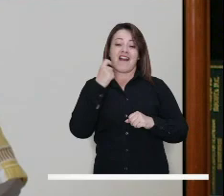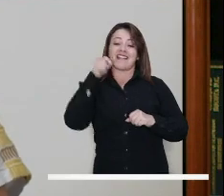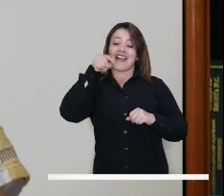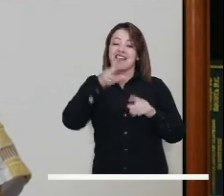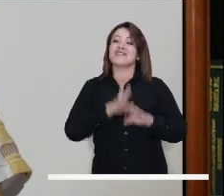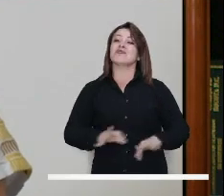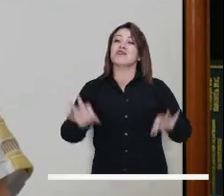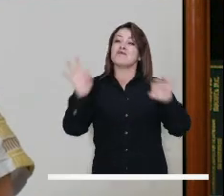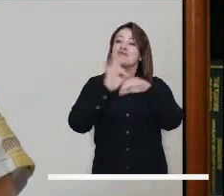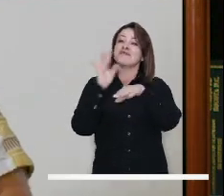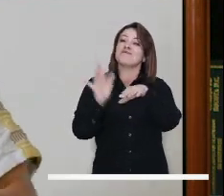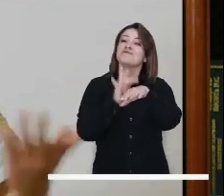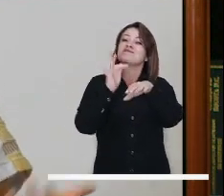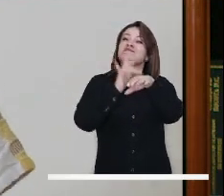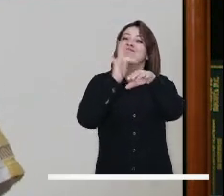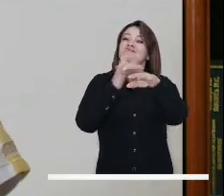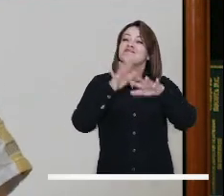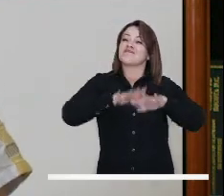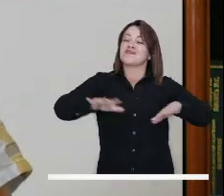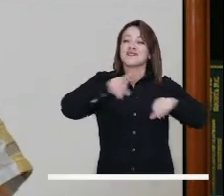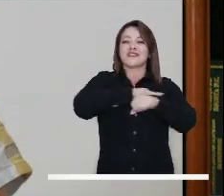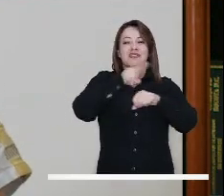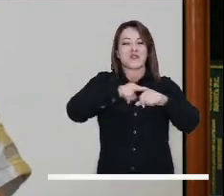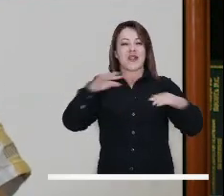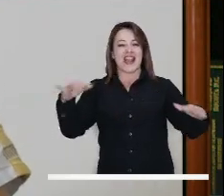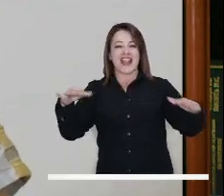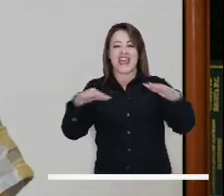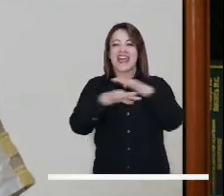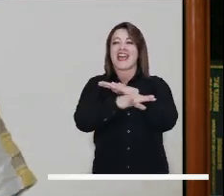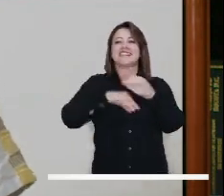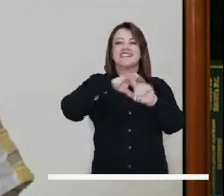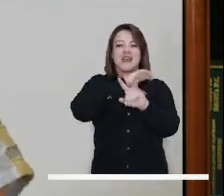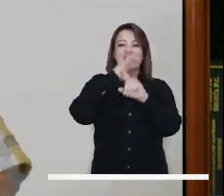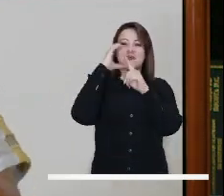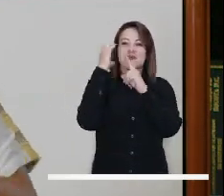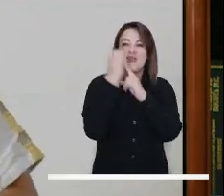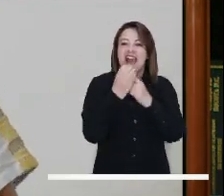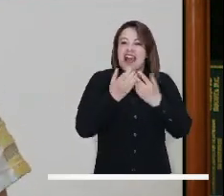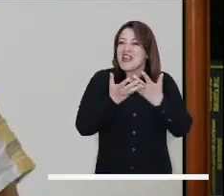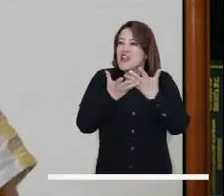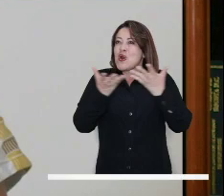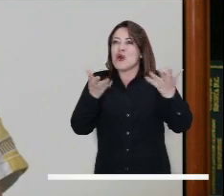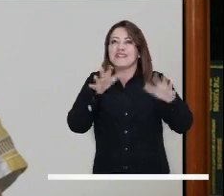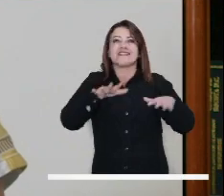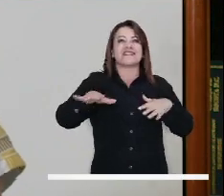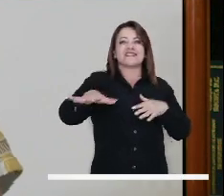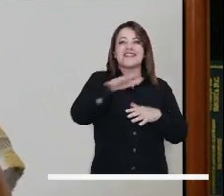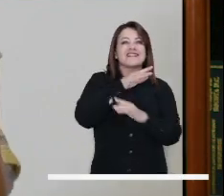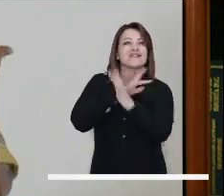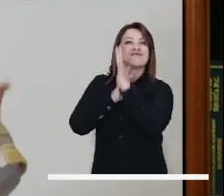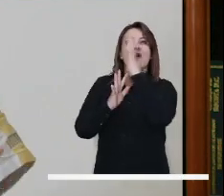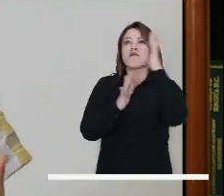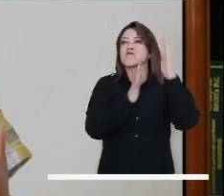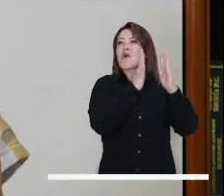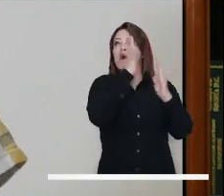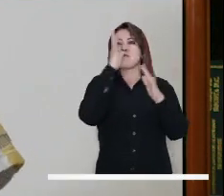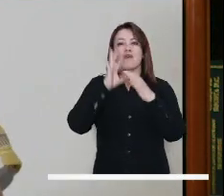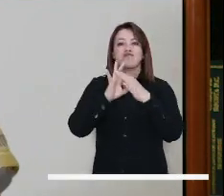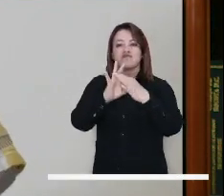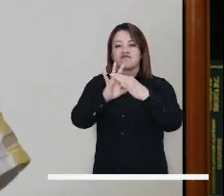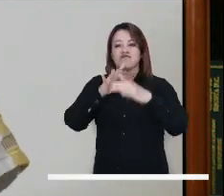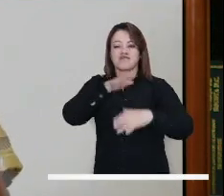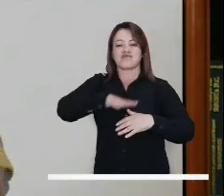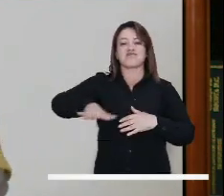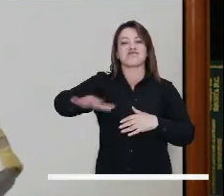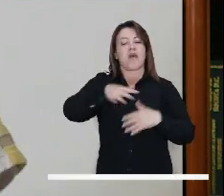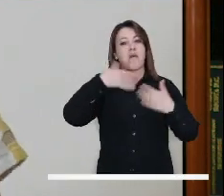yo creo que todos estos encantos naturales, culturales, inmateriales, inmateriales deben ser parte